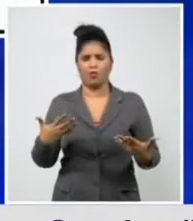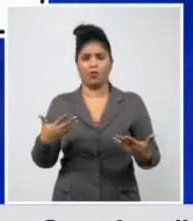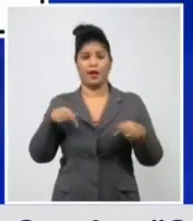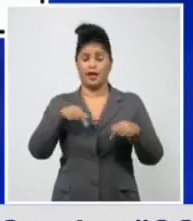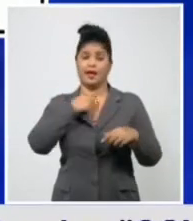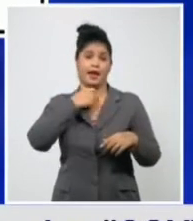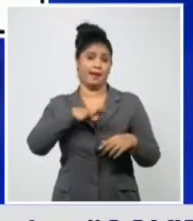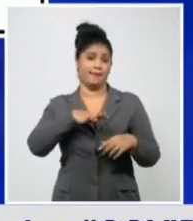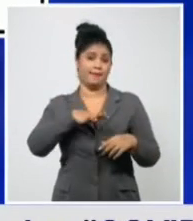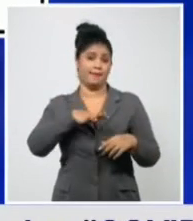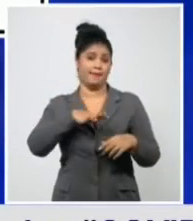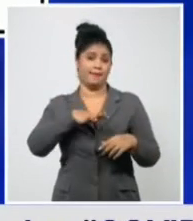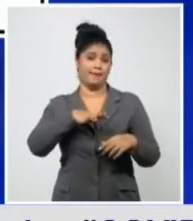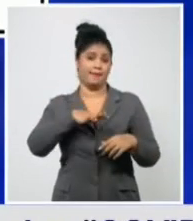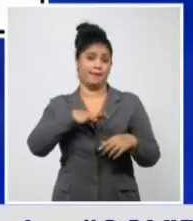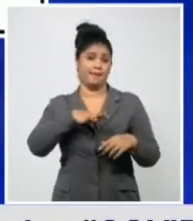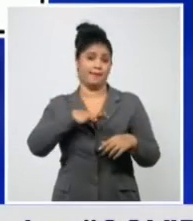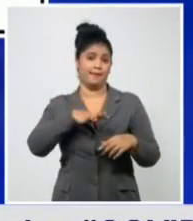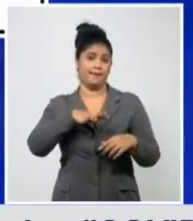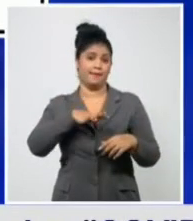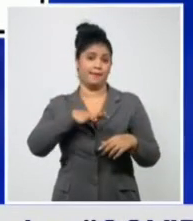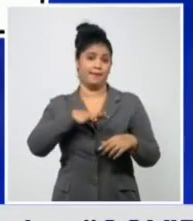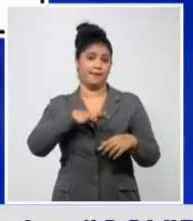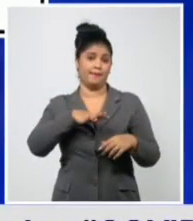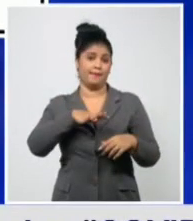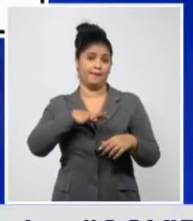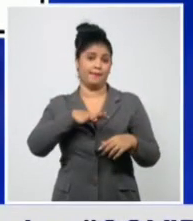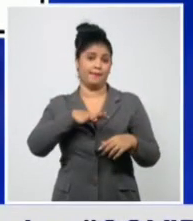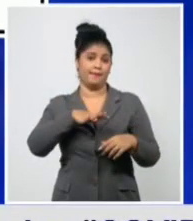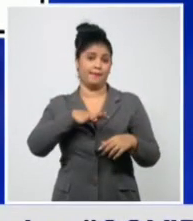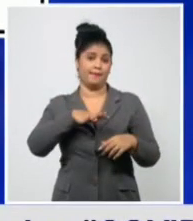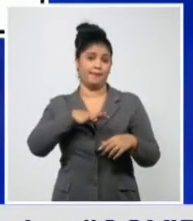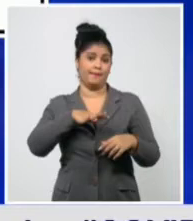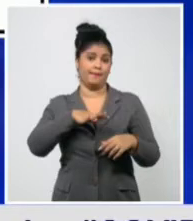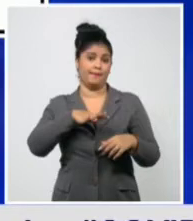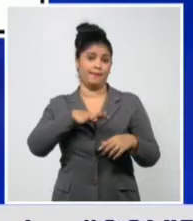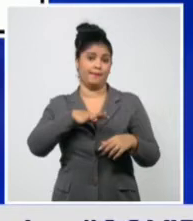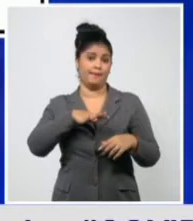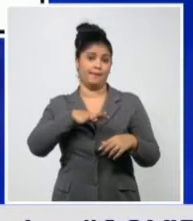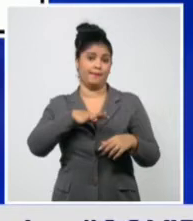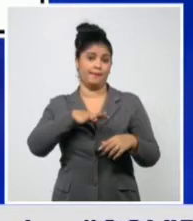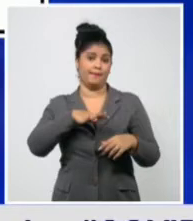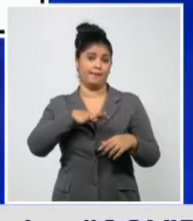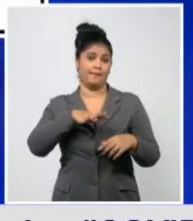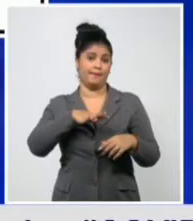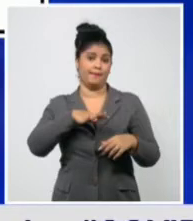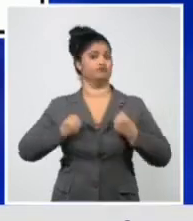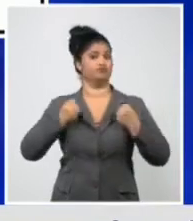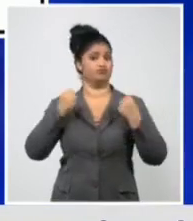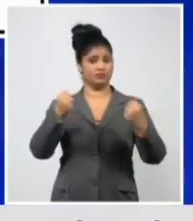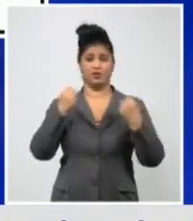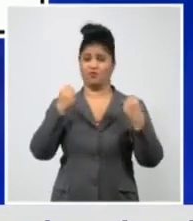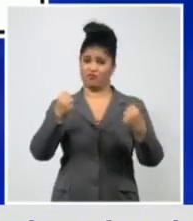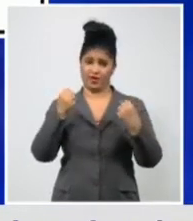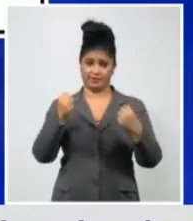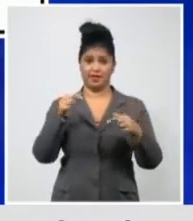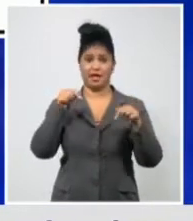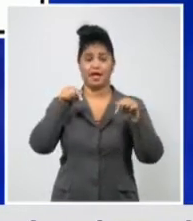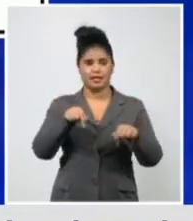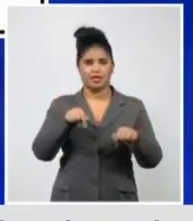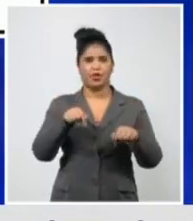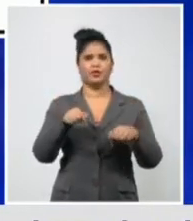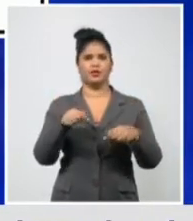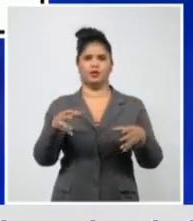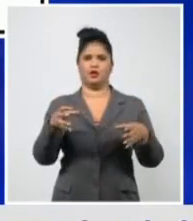a finales del 2020 se reporta con mucha fuerza y la comunidad científica hoy está muy involucrada